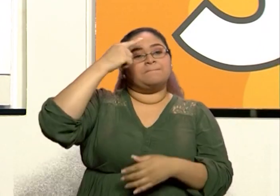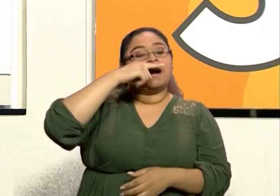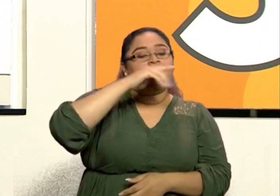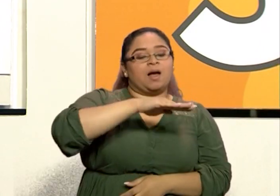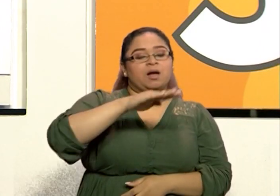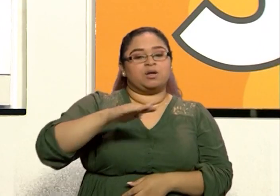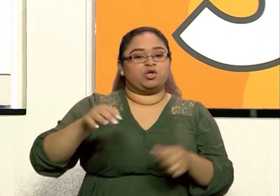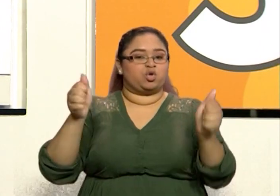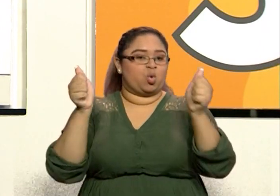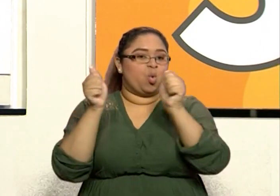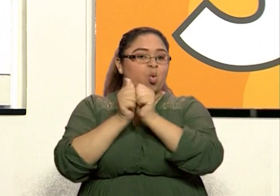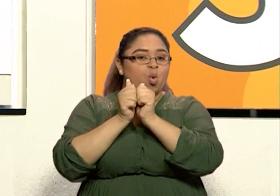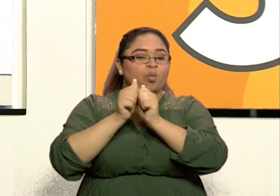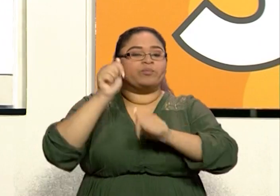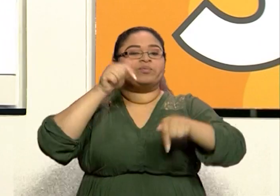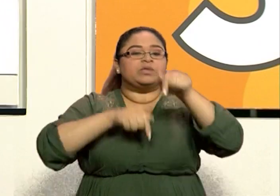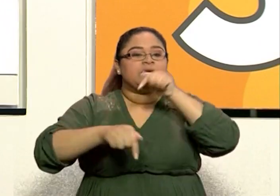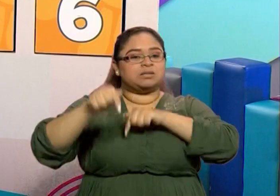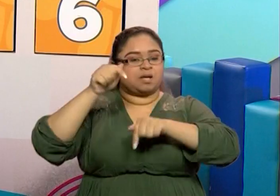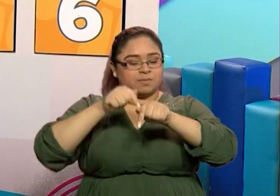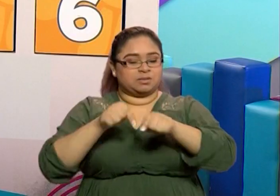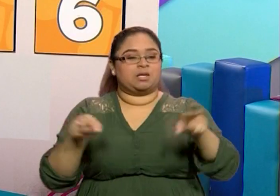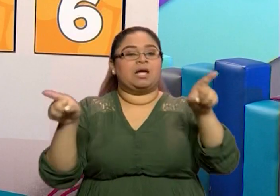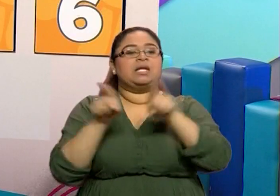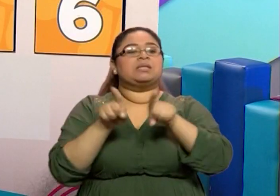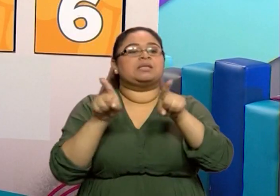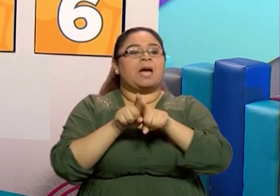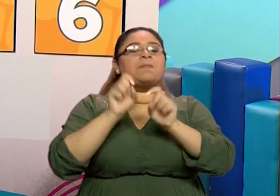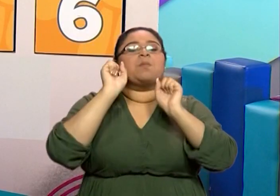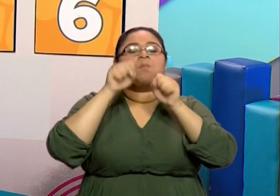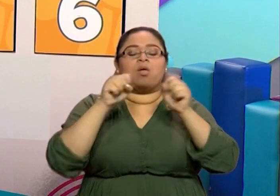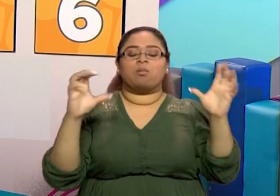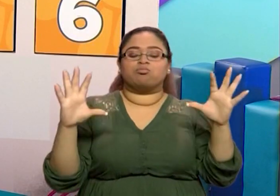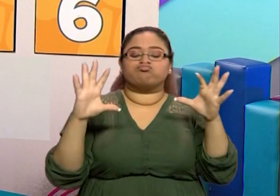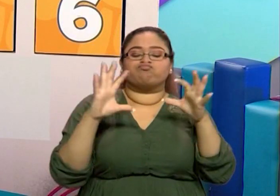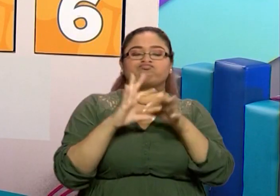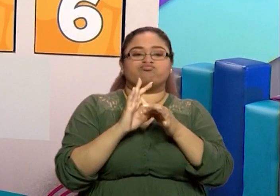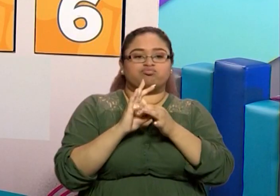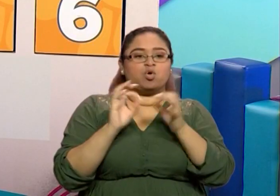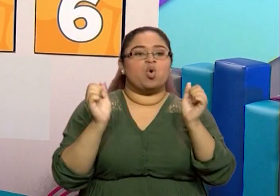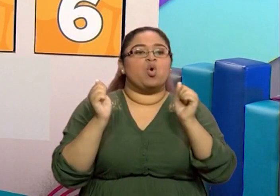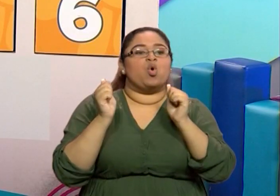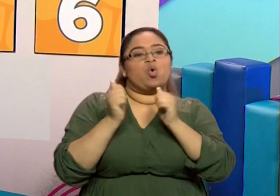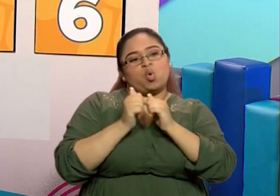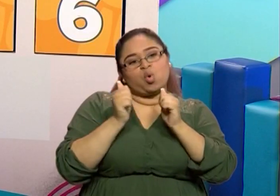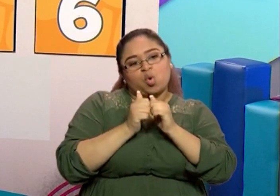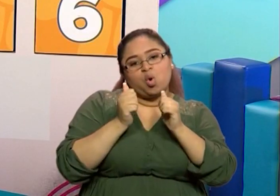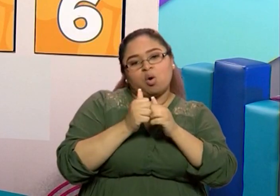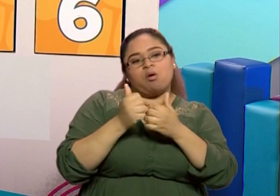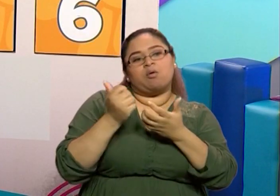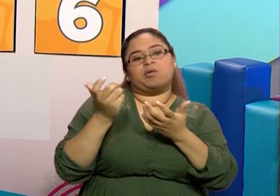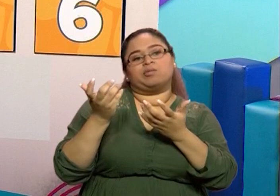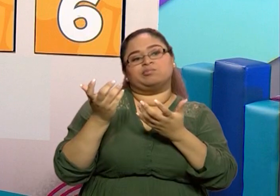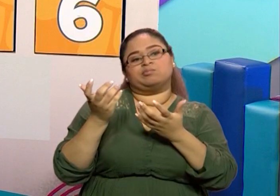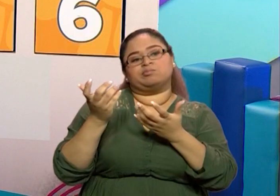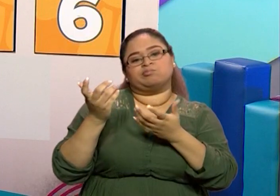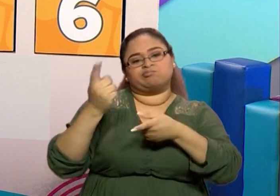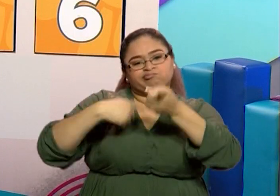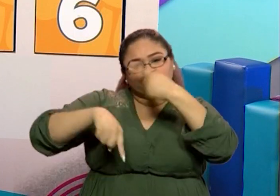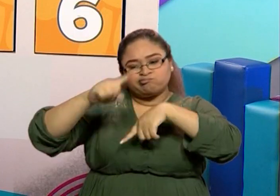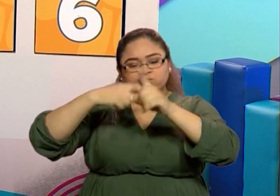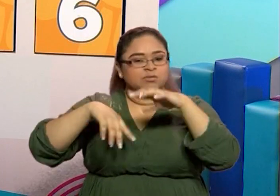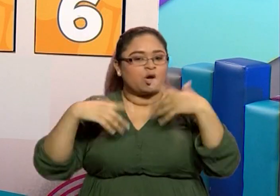discapacidad visual. Y también lo podemos relacionar con algunas señas, como nos lo está